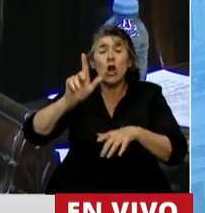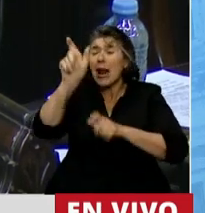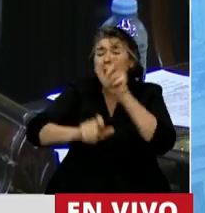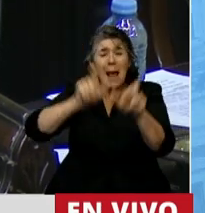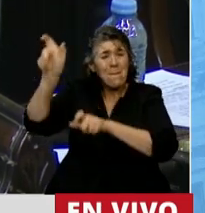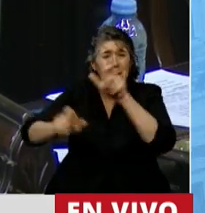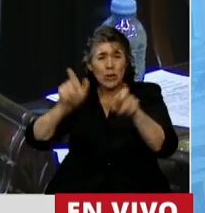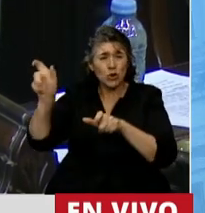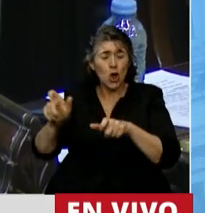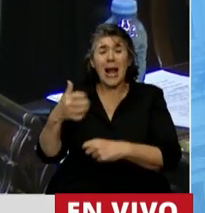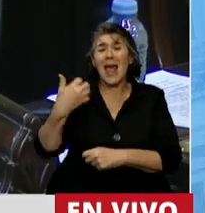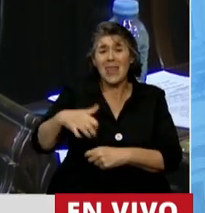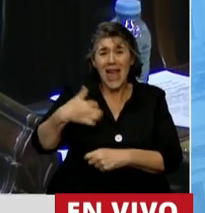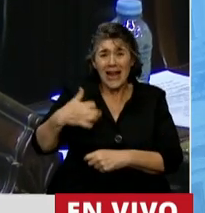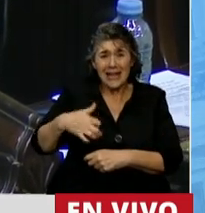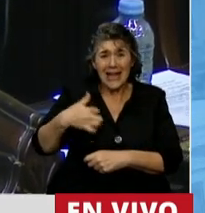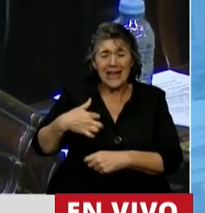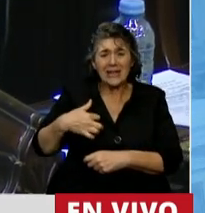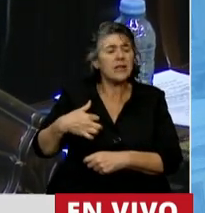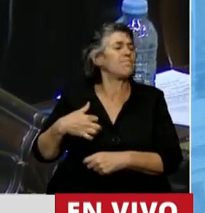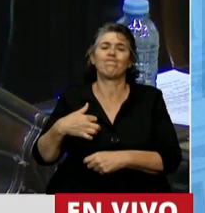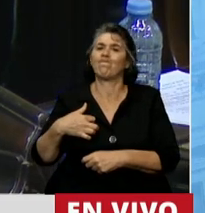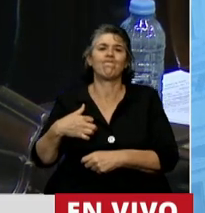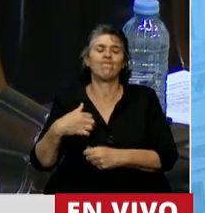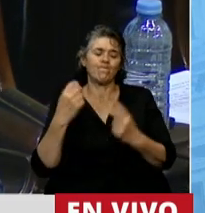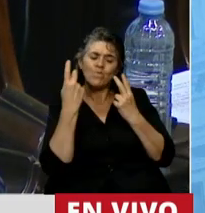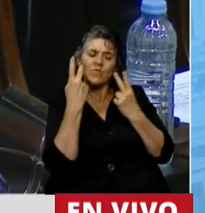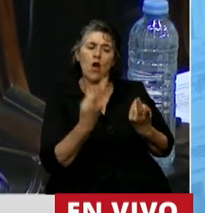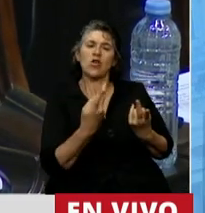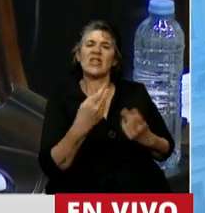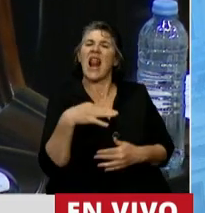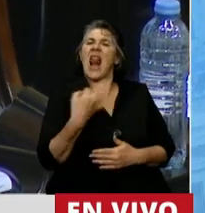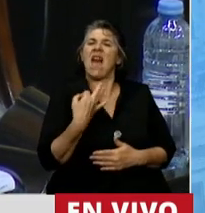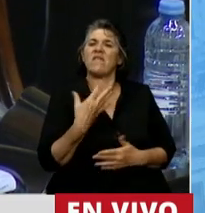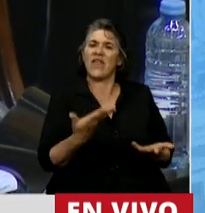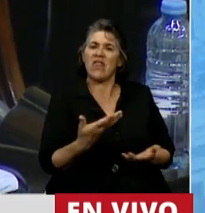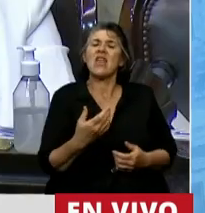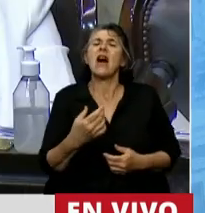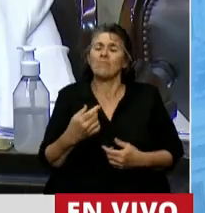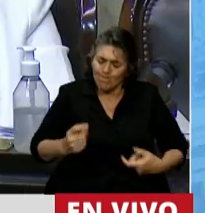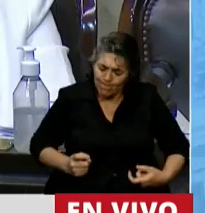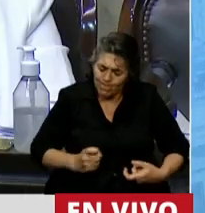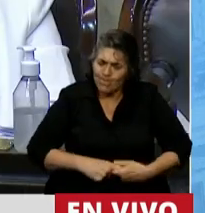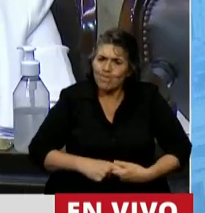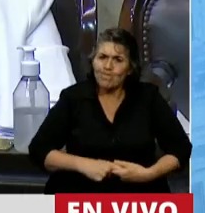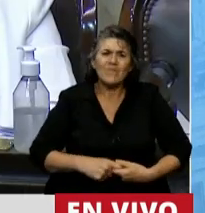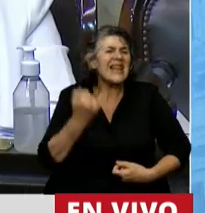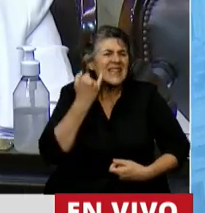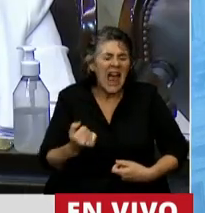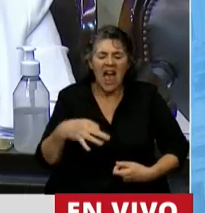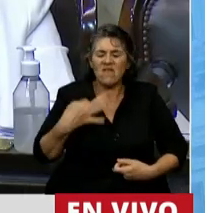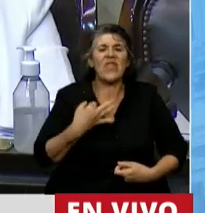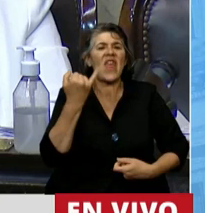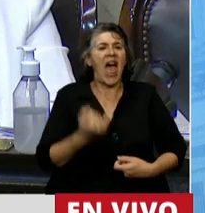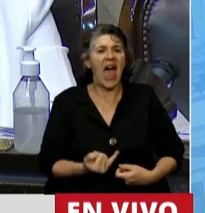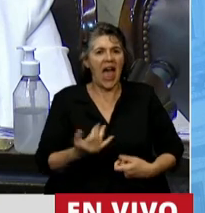argentino valora la vida desde la concepción y está en contra de esta legalización. Termino diciendo